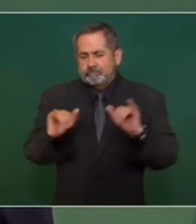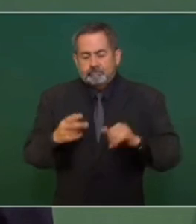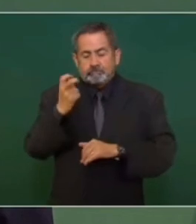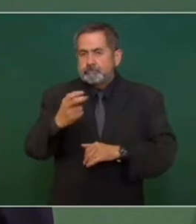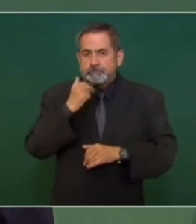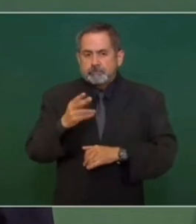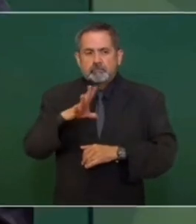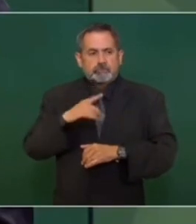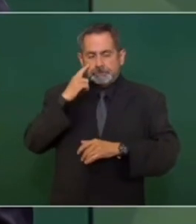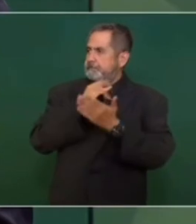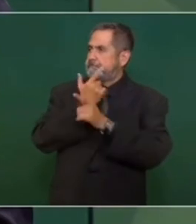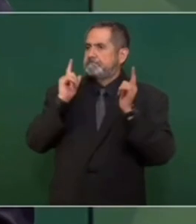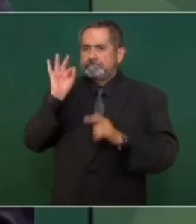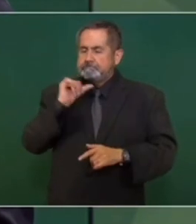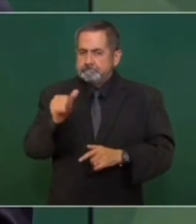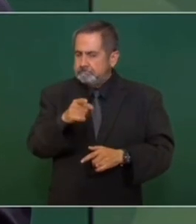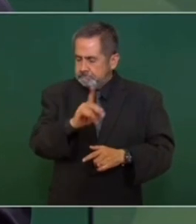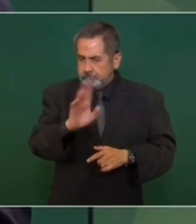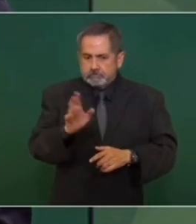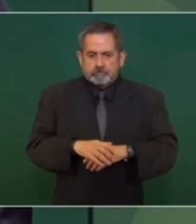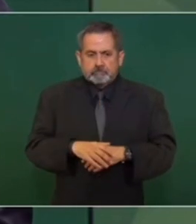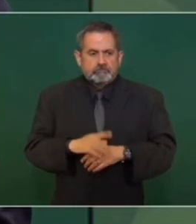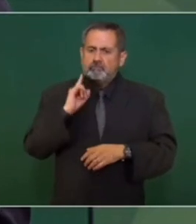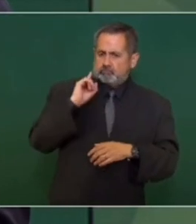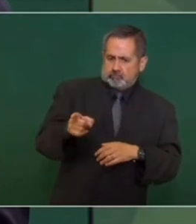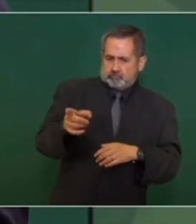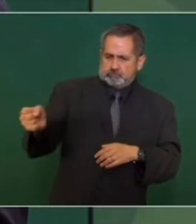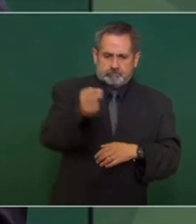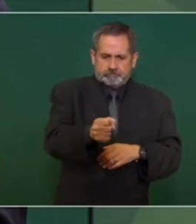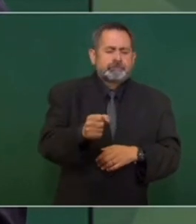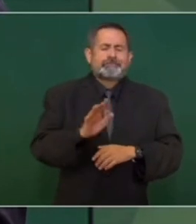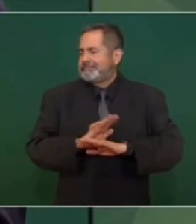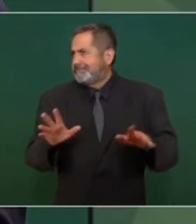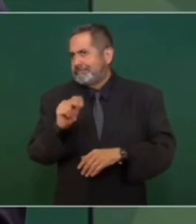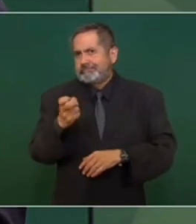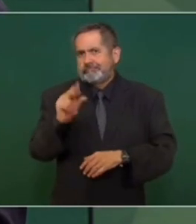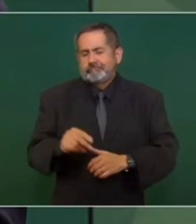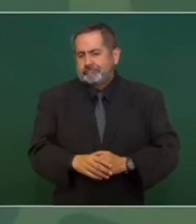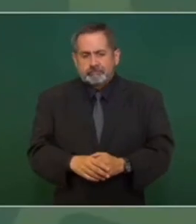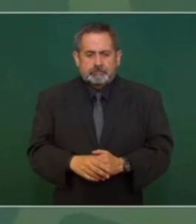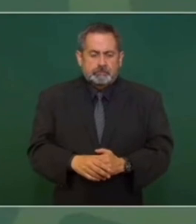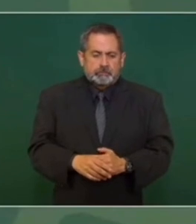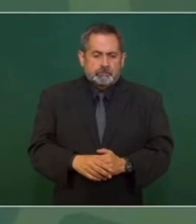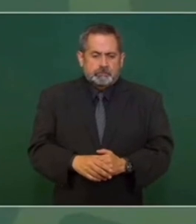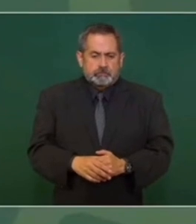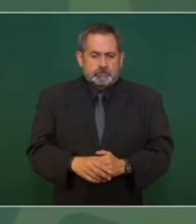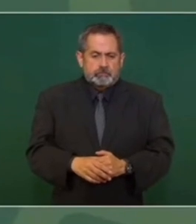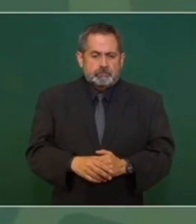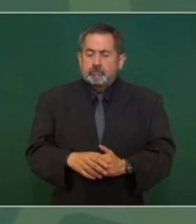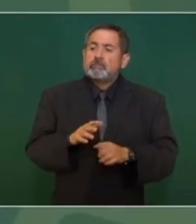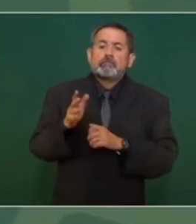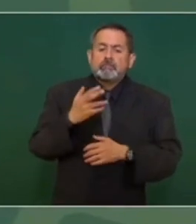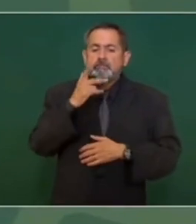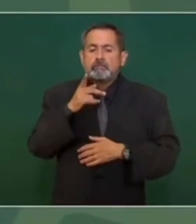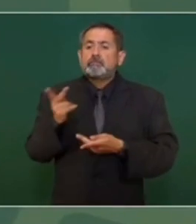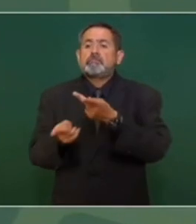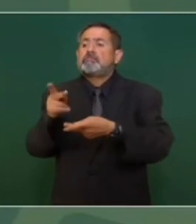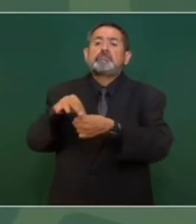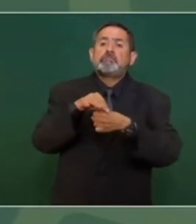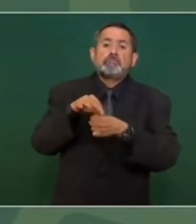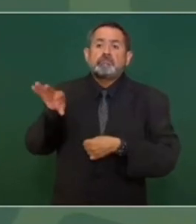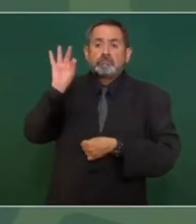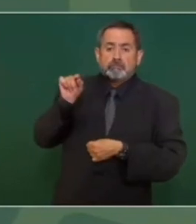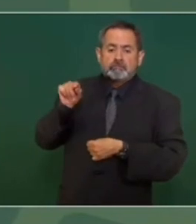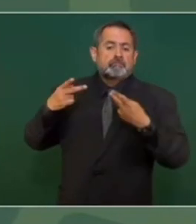antidemocrático, el famoso dedazo, y es lo mejor que pueda haber,